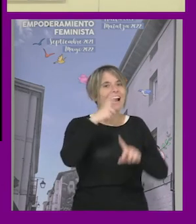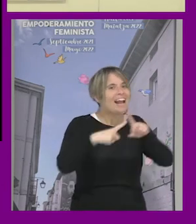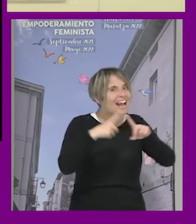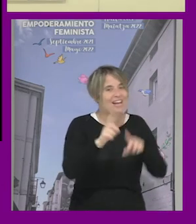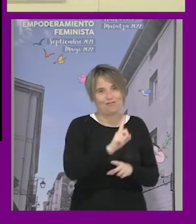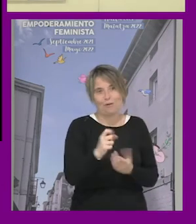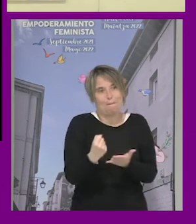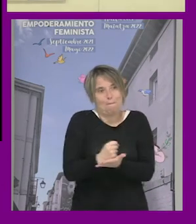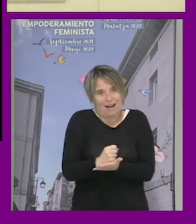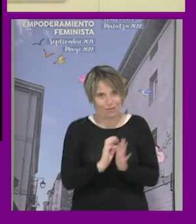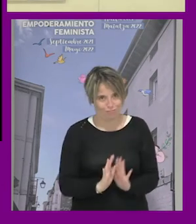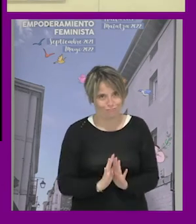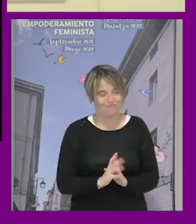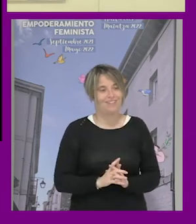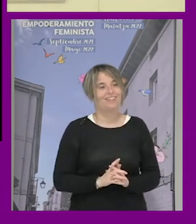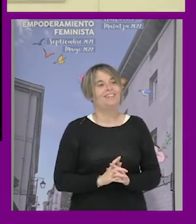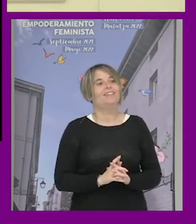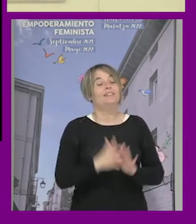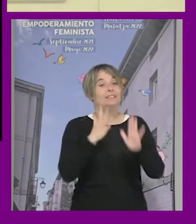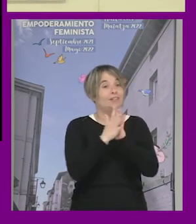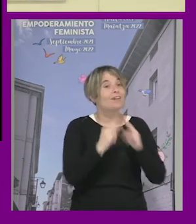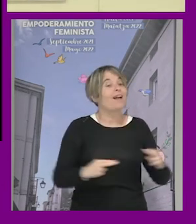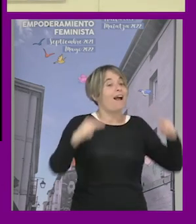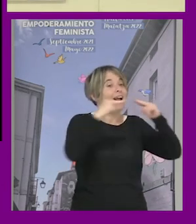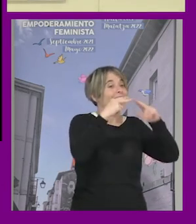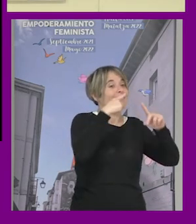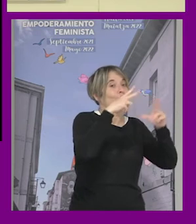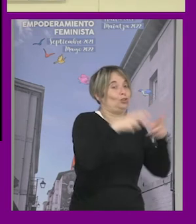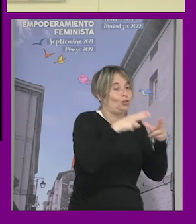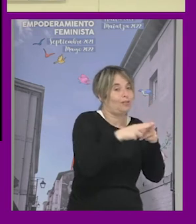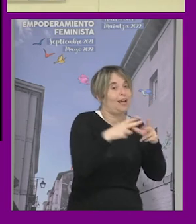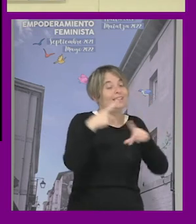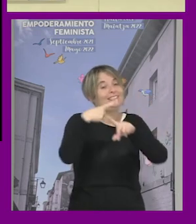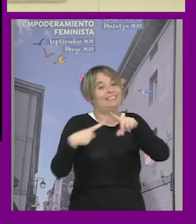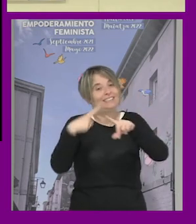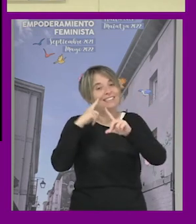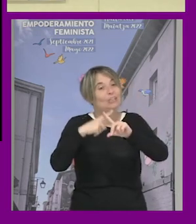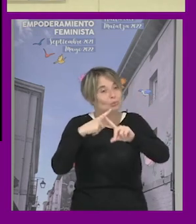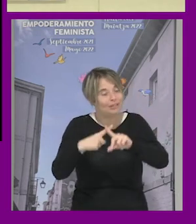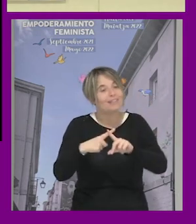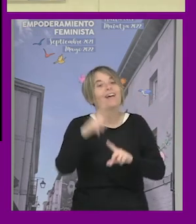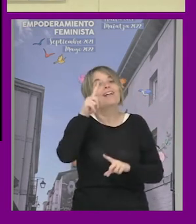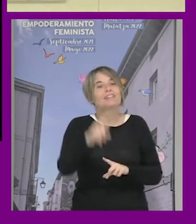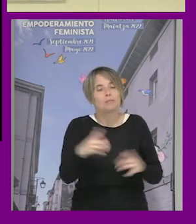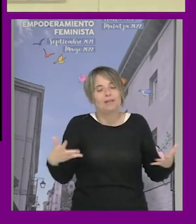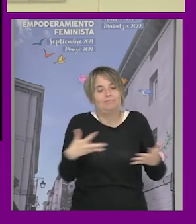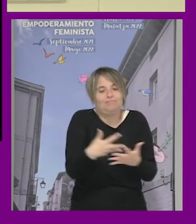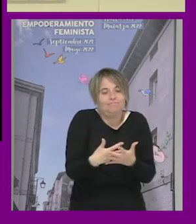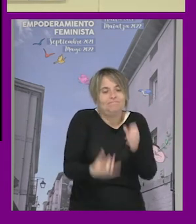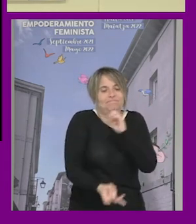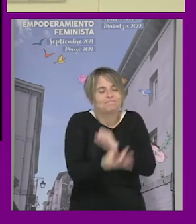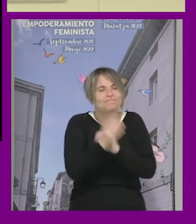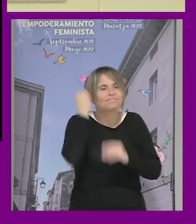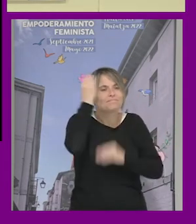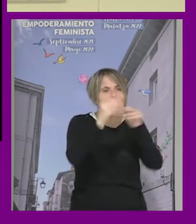lo que nos viene a plantear clase social y sexualidad también generan cruces que generan diferentes marcos diferentes formas